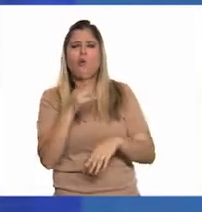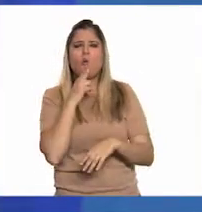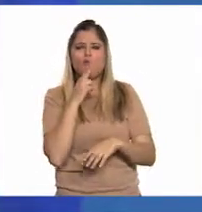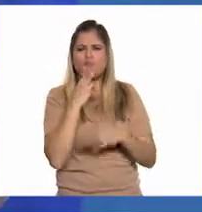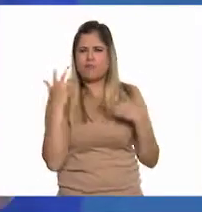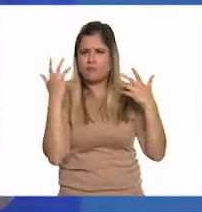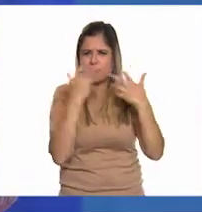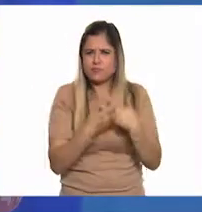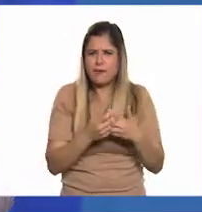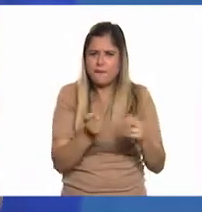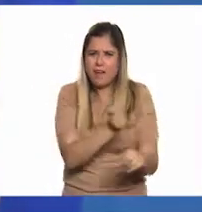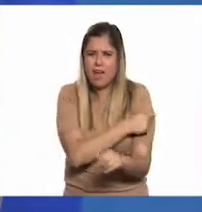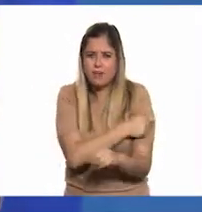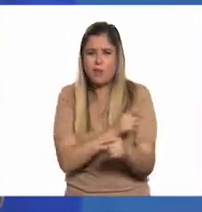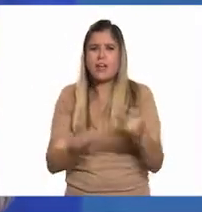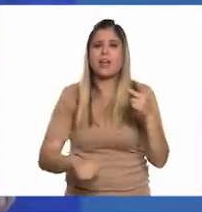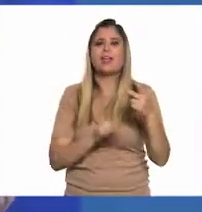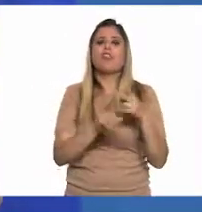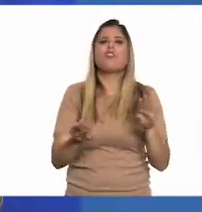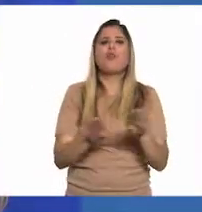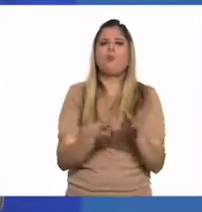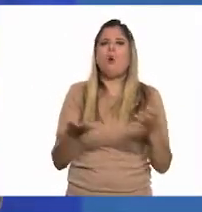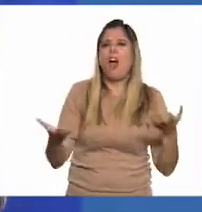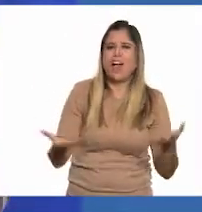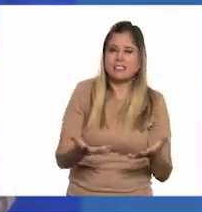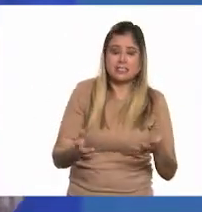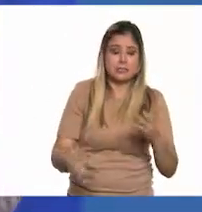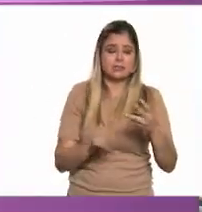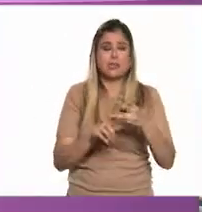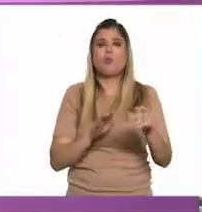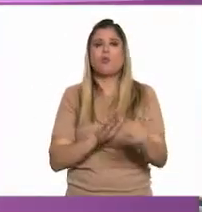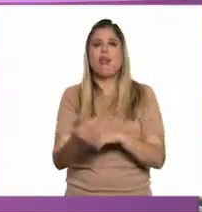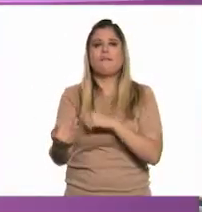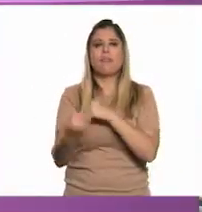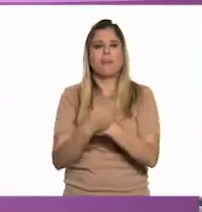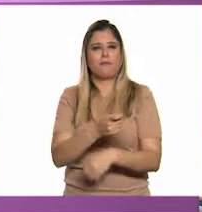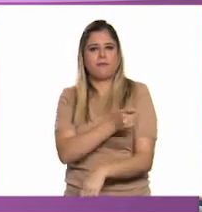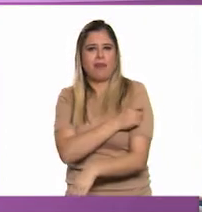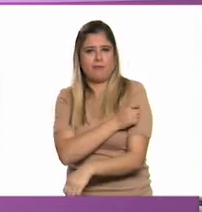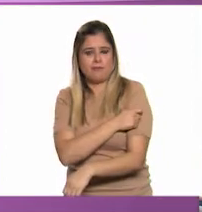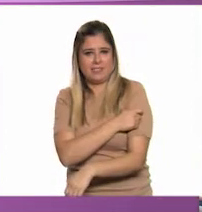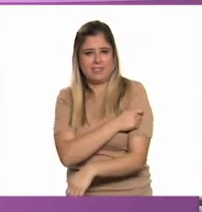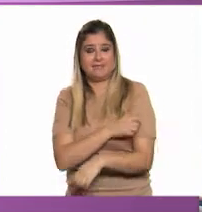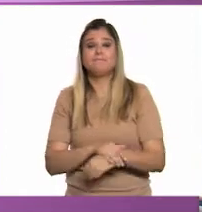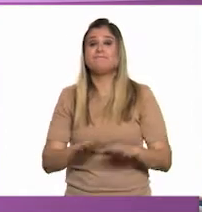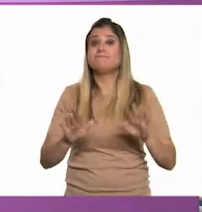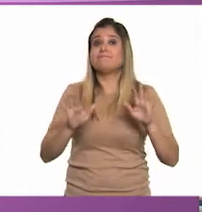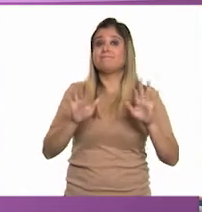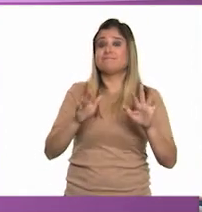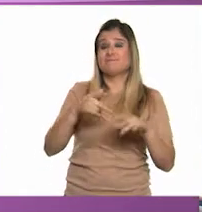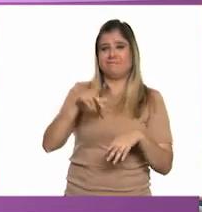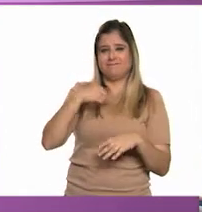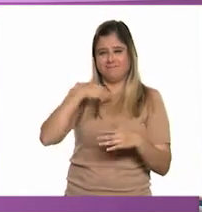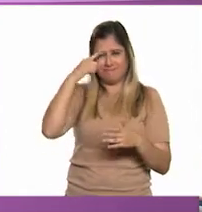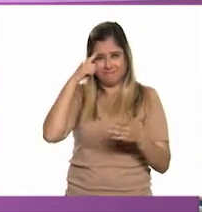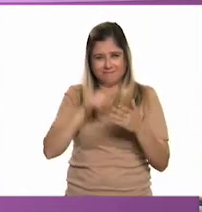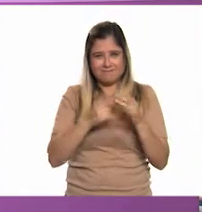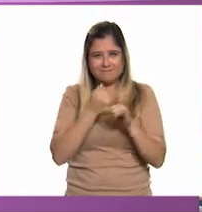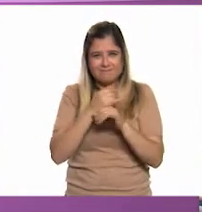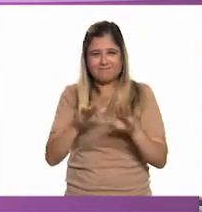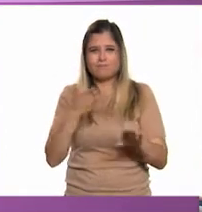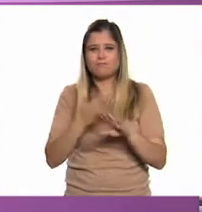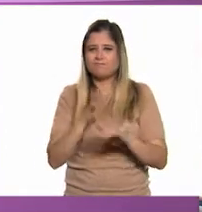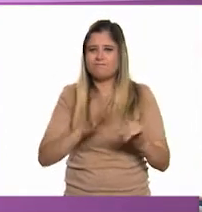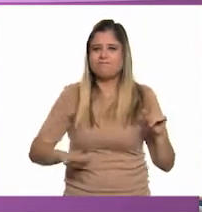vacunas? ¿Cómo se hacen? ¿Y cuáles son los beneficios de vacunarnos? Pero creo que es información muy